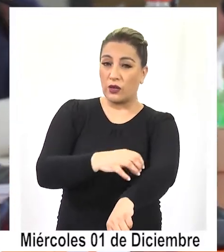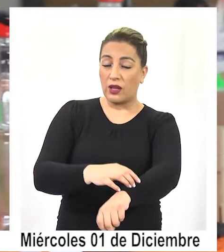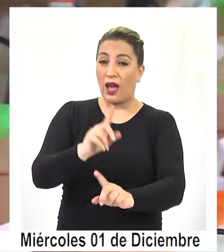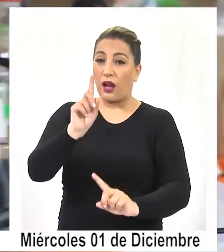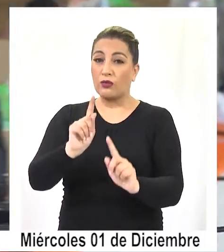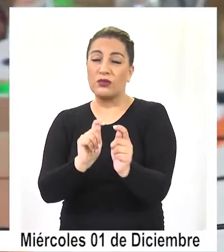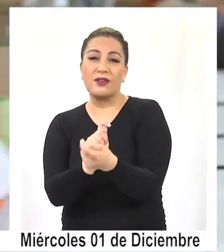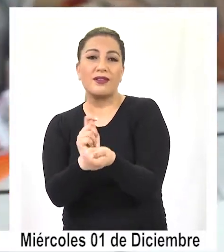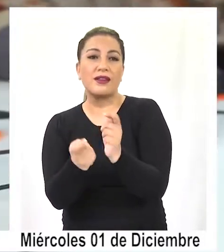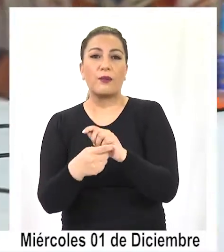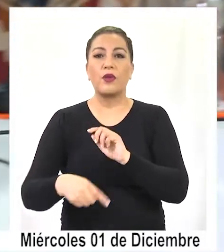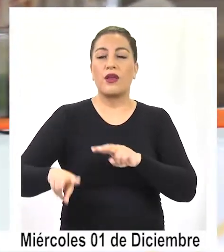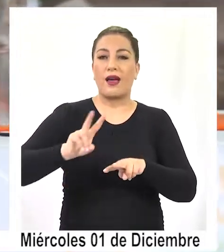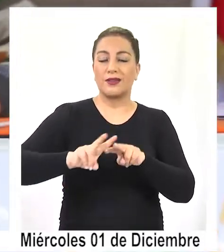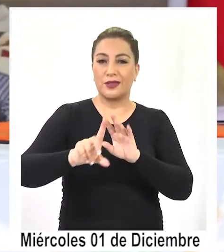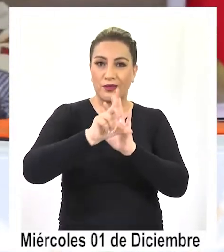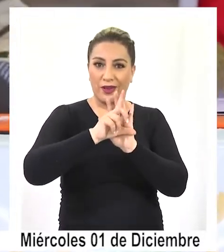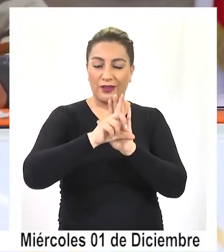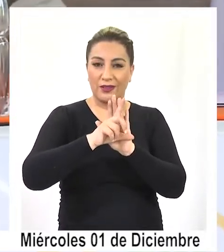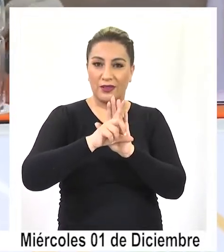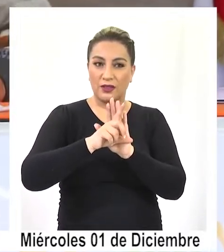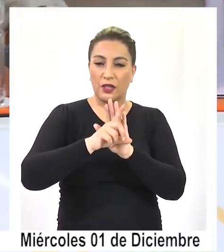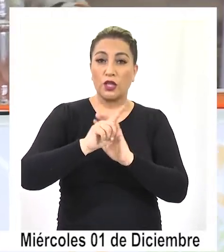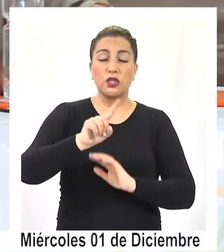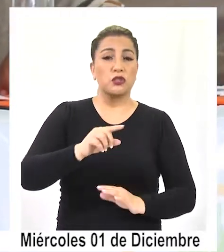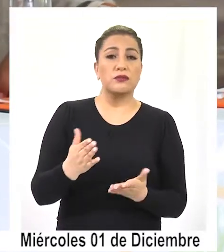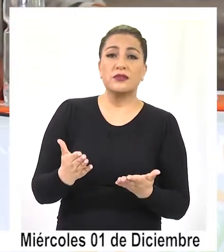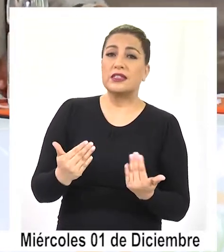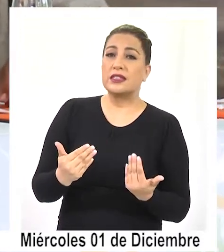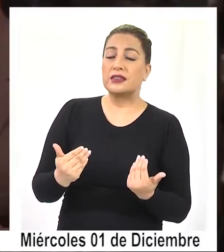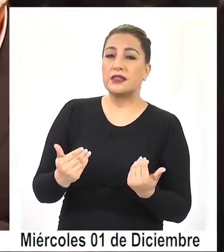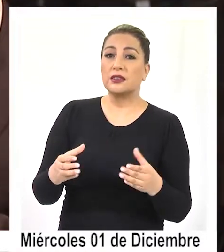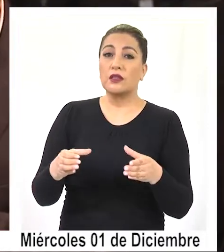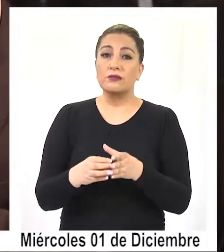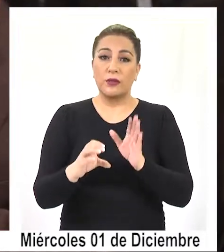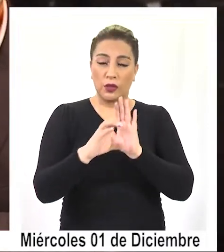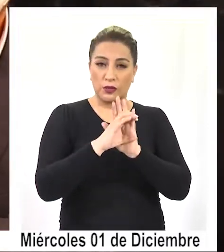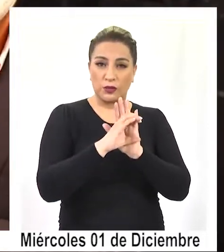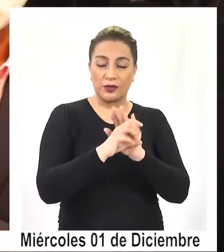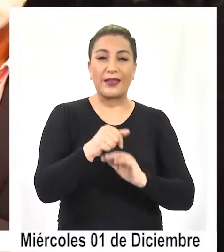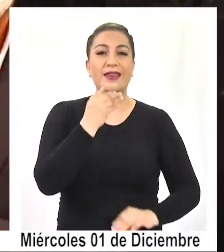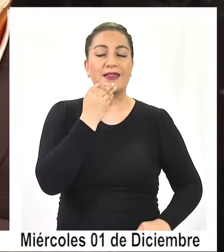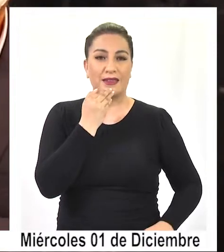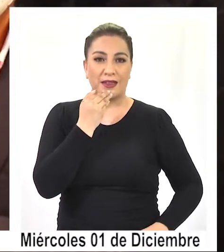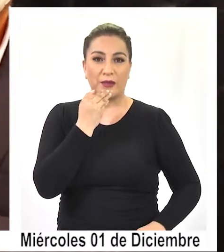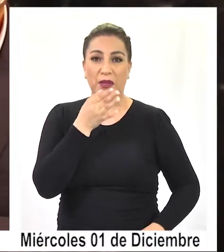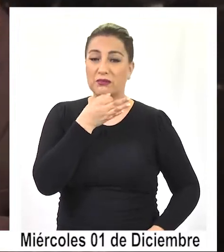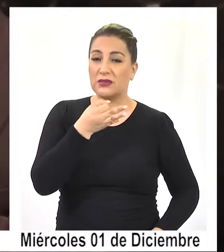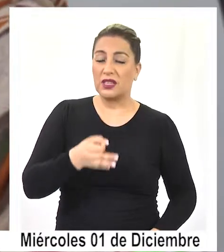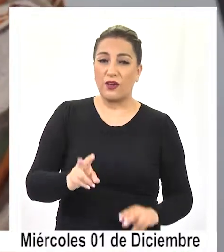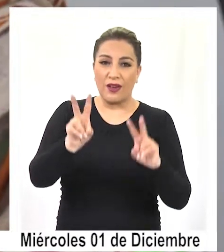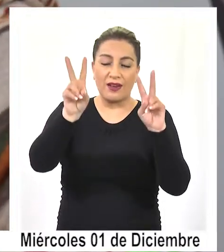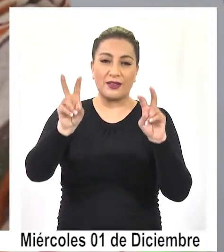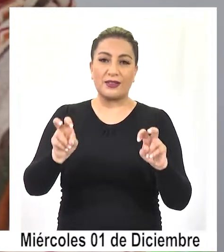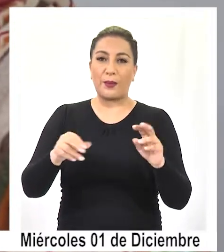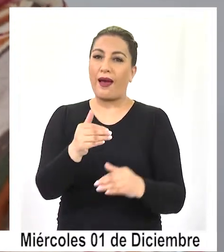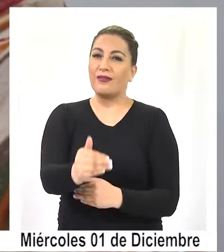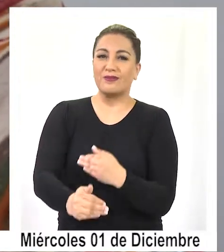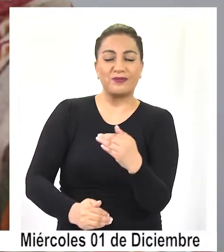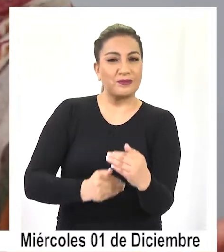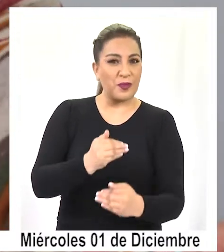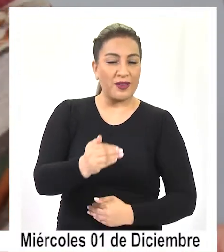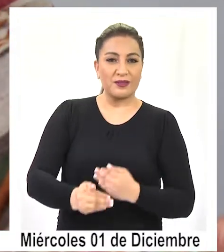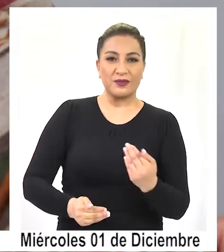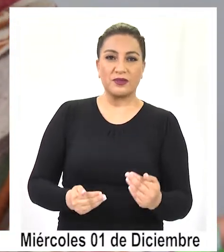que será materia de ley, reconocieron y no necesariamente de la convención. También se habló sobre la opción de avanzar